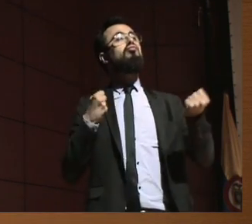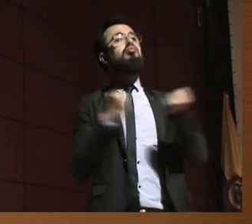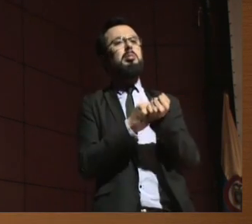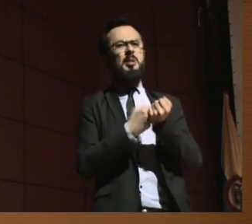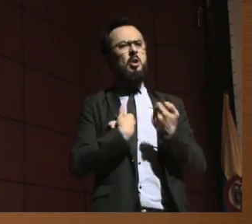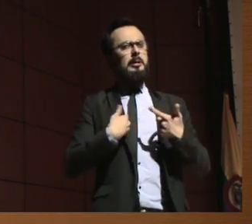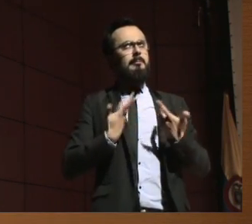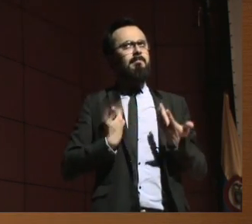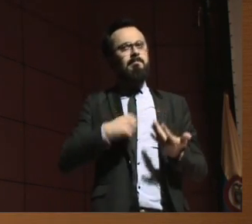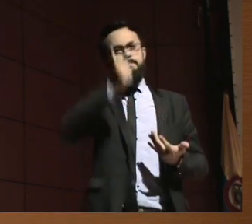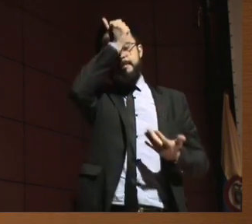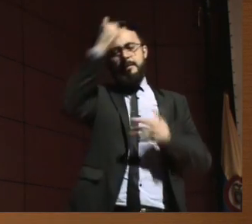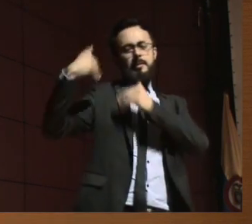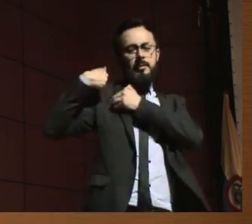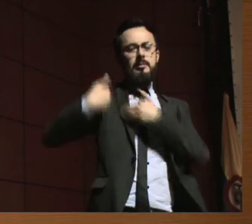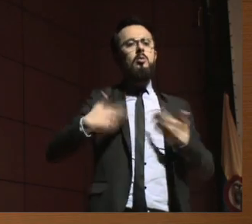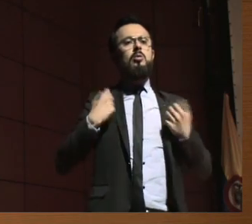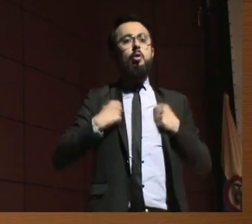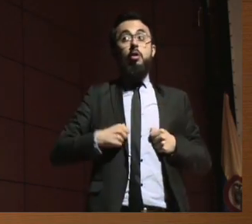juez?